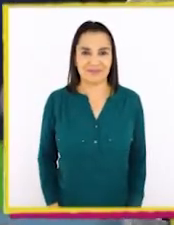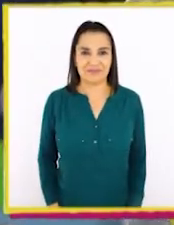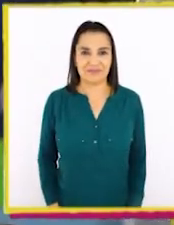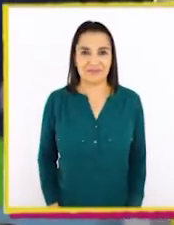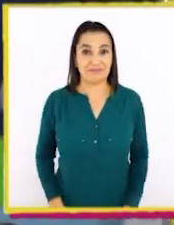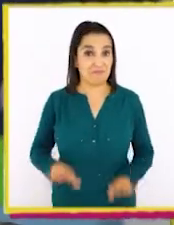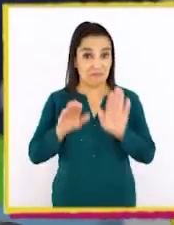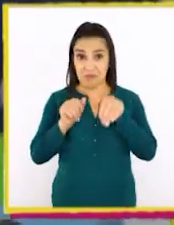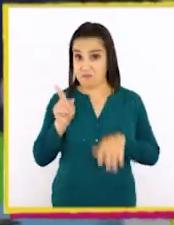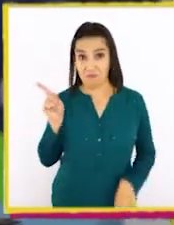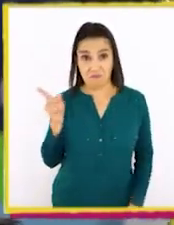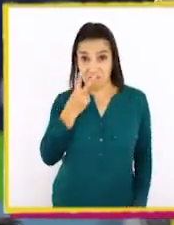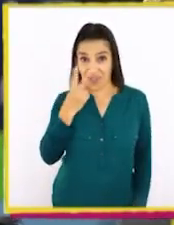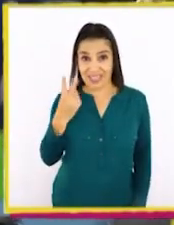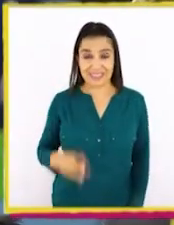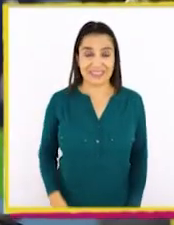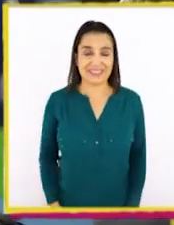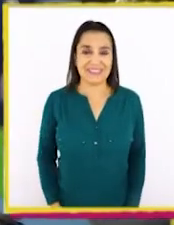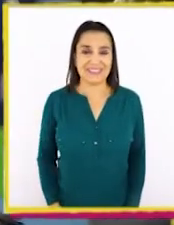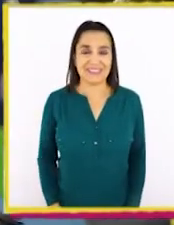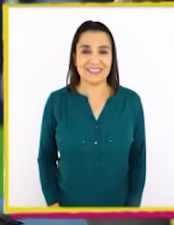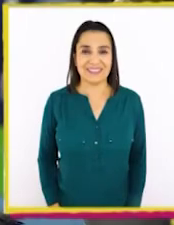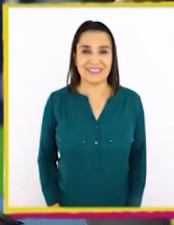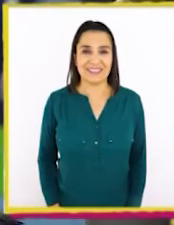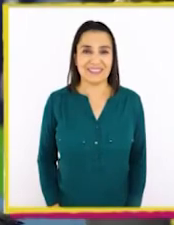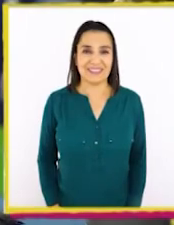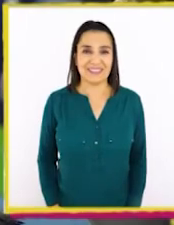Así, ¿ven? ¿Lo ven?